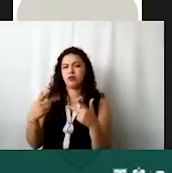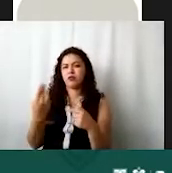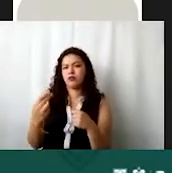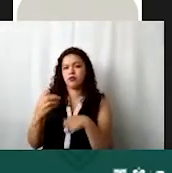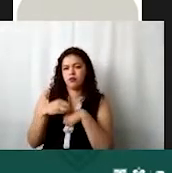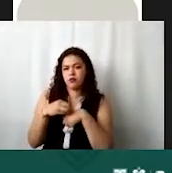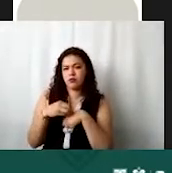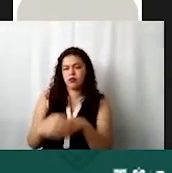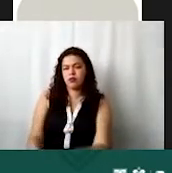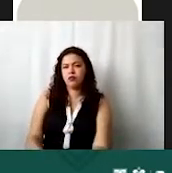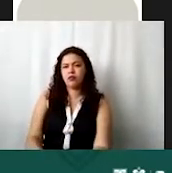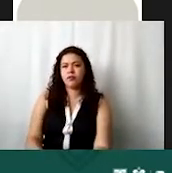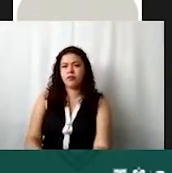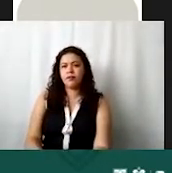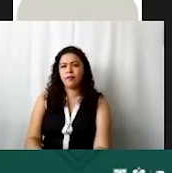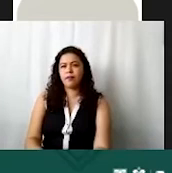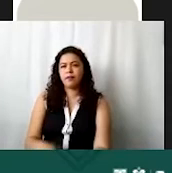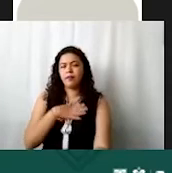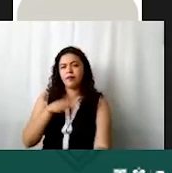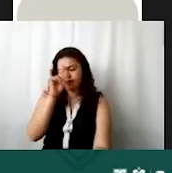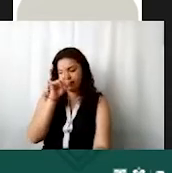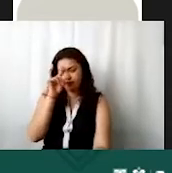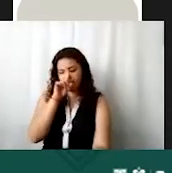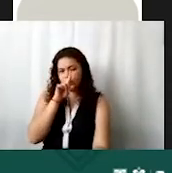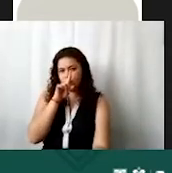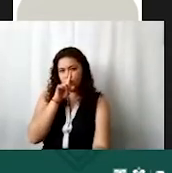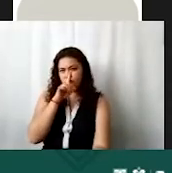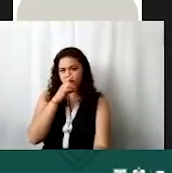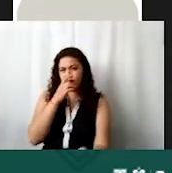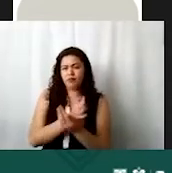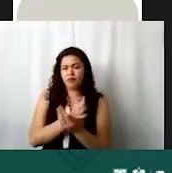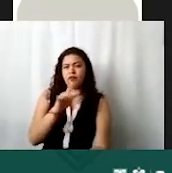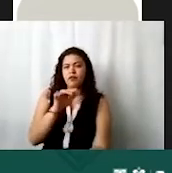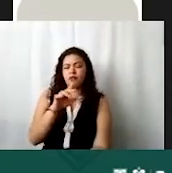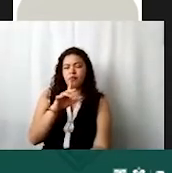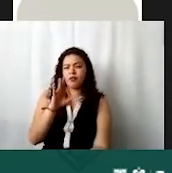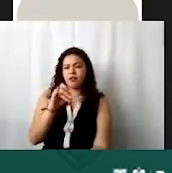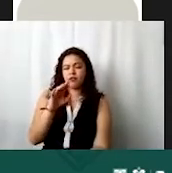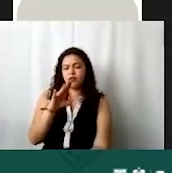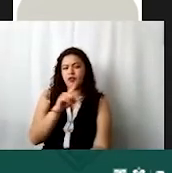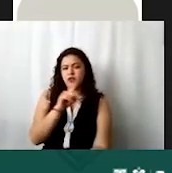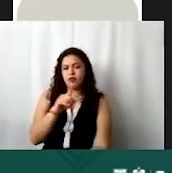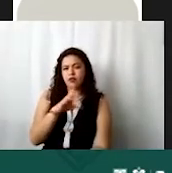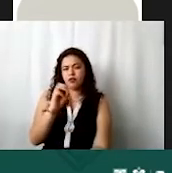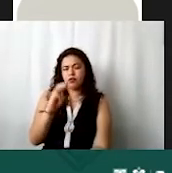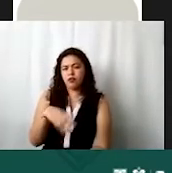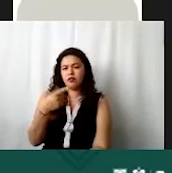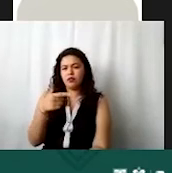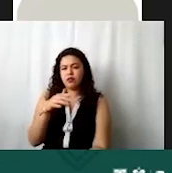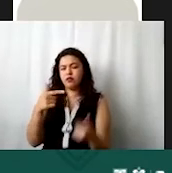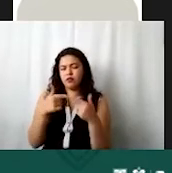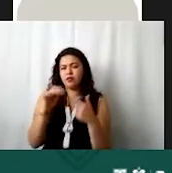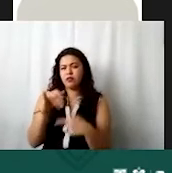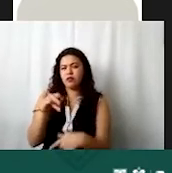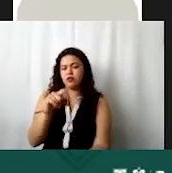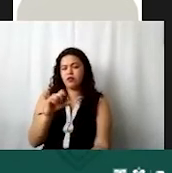yo les pido de favor recomiendo mucho que no nada más pongan en la plataforma Zoom en la plataforma Google Meets o no sé